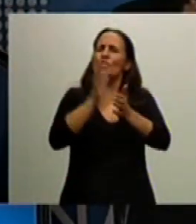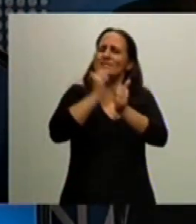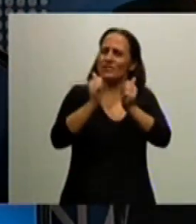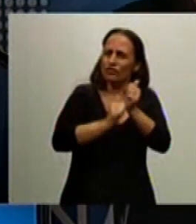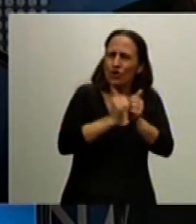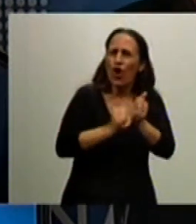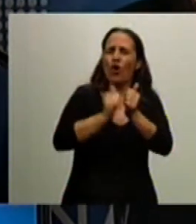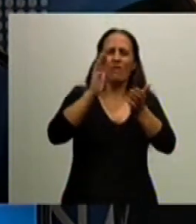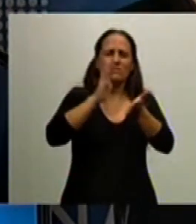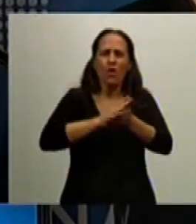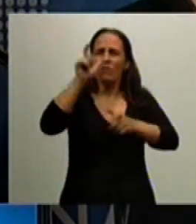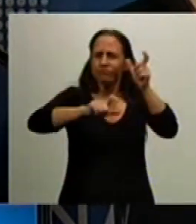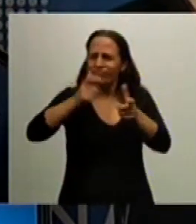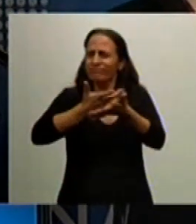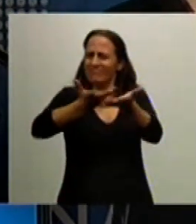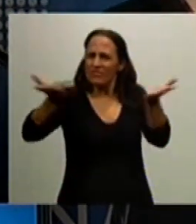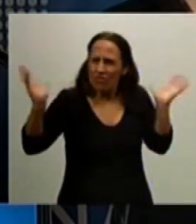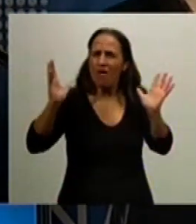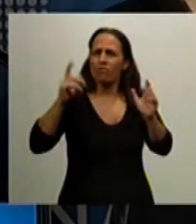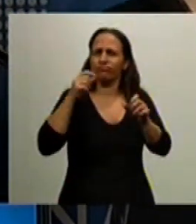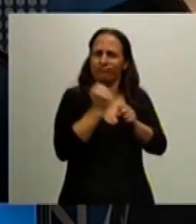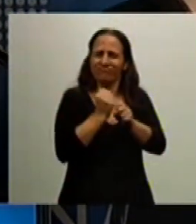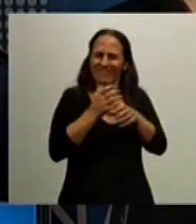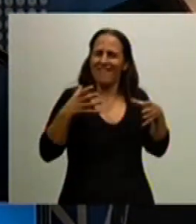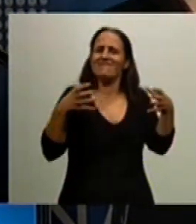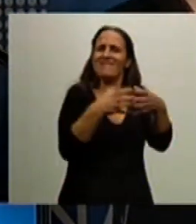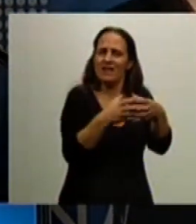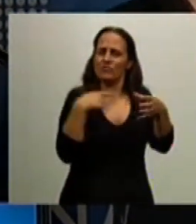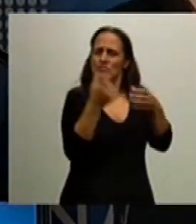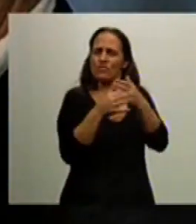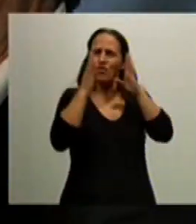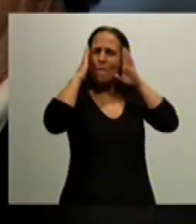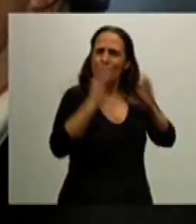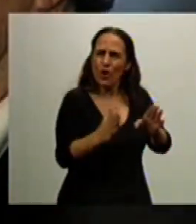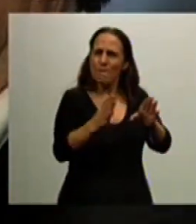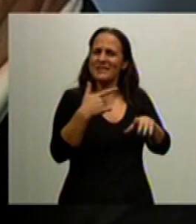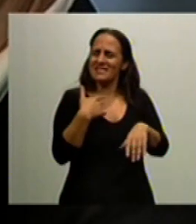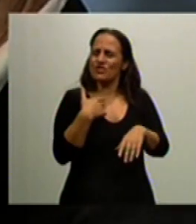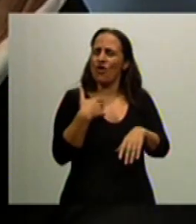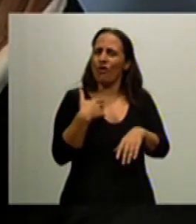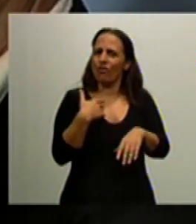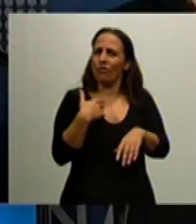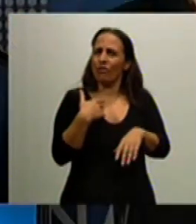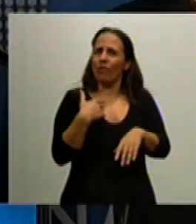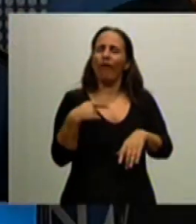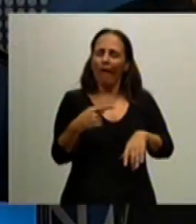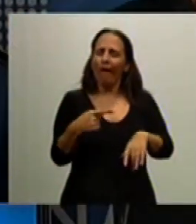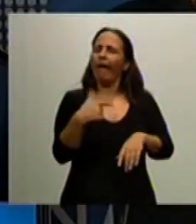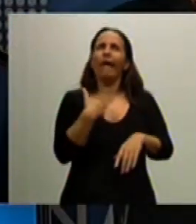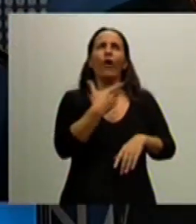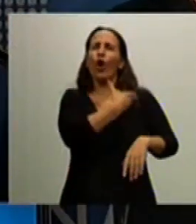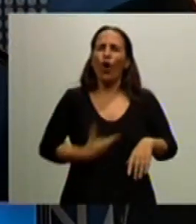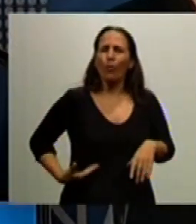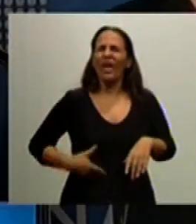fundamentalmente un compromiso a no abandonar jamás por parte de ningún